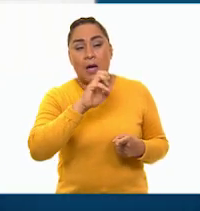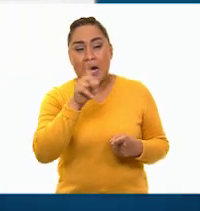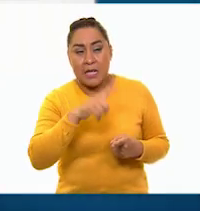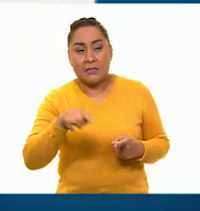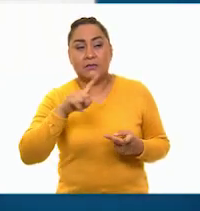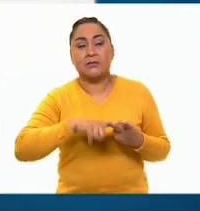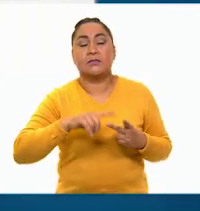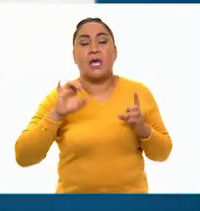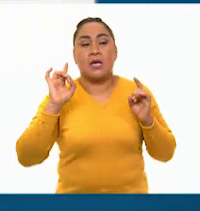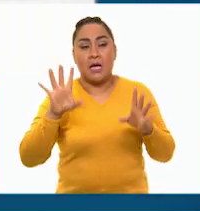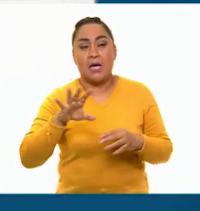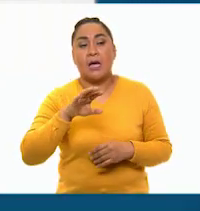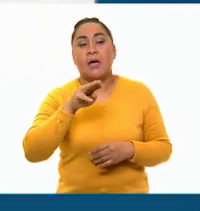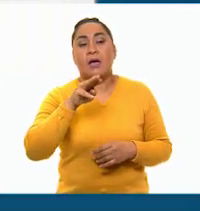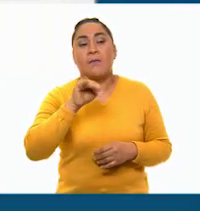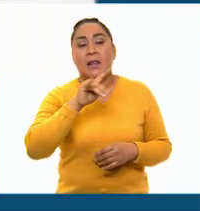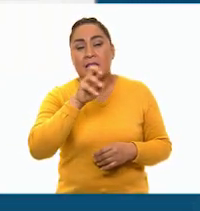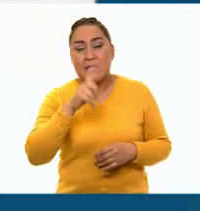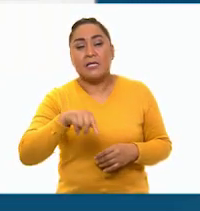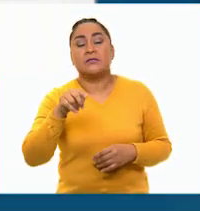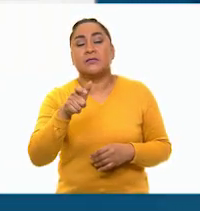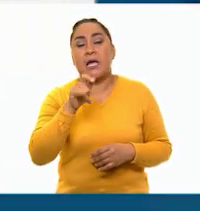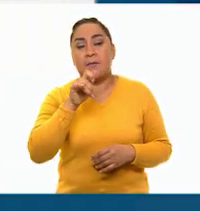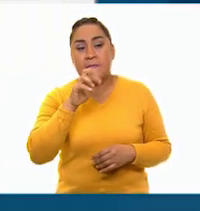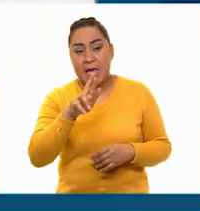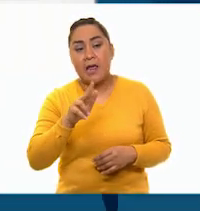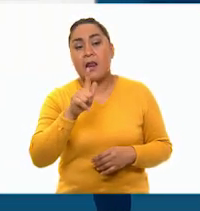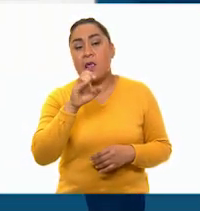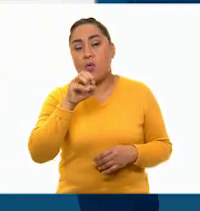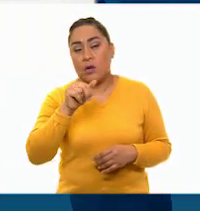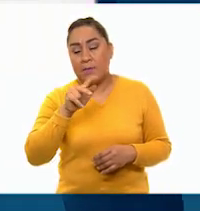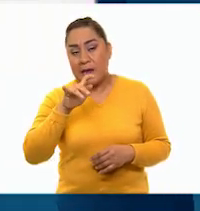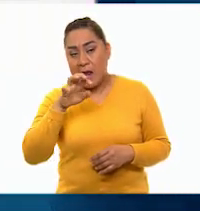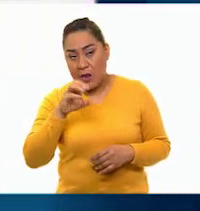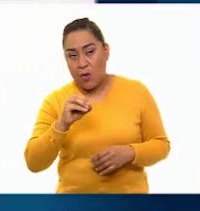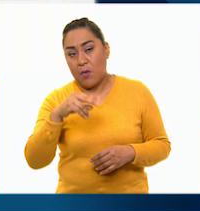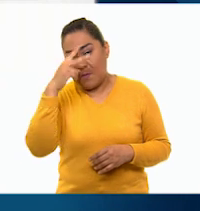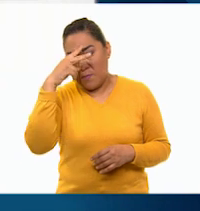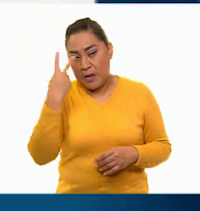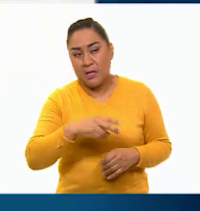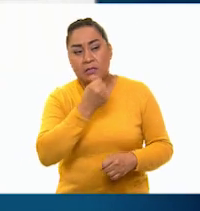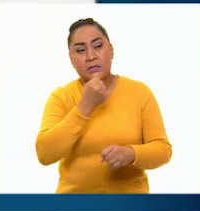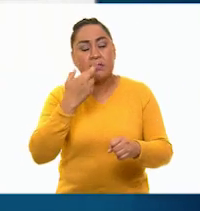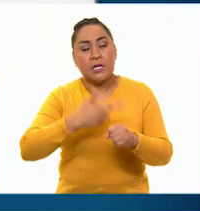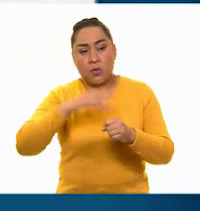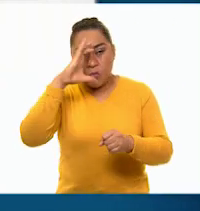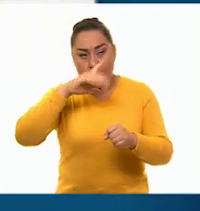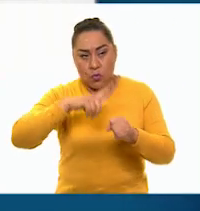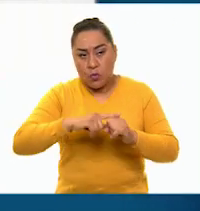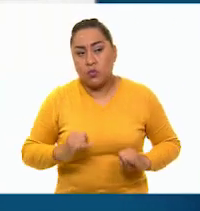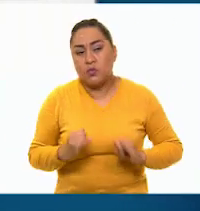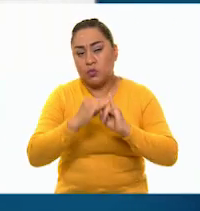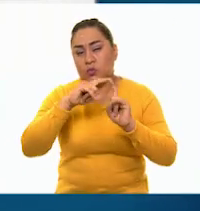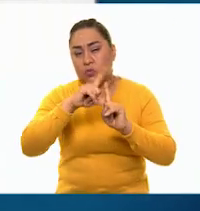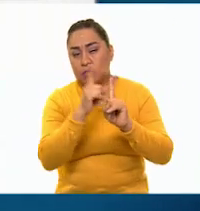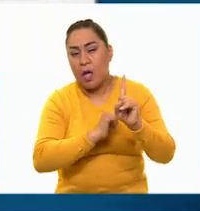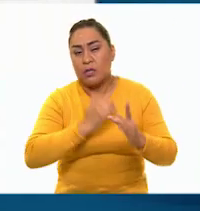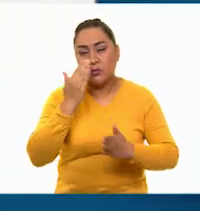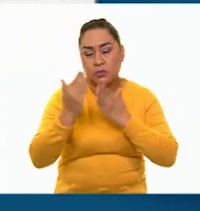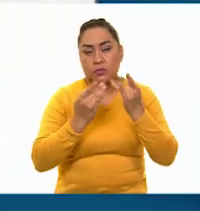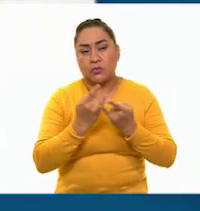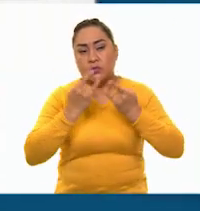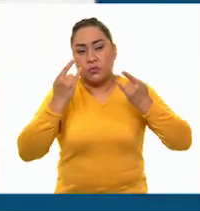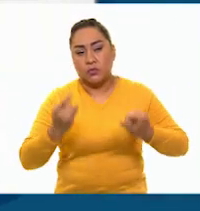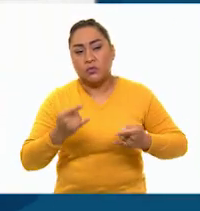Javier, Leona Vicario, México, Secretaría de Cultura, Instituto Nacional de Estudios Históricos de la Revolución de México, páginas